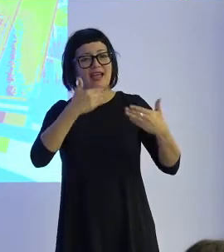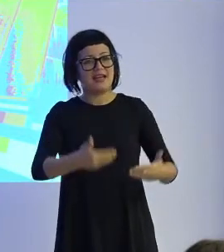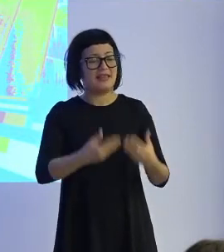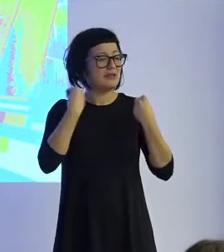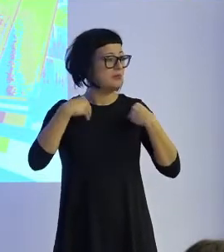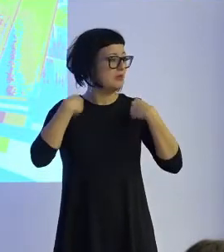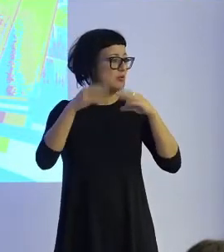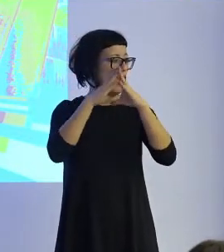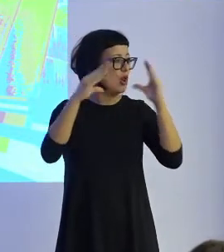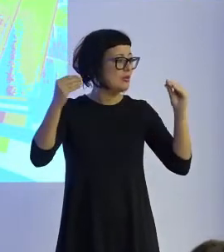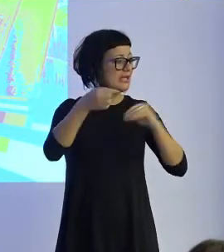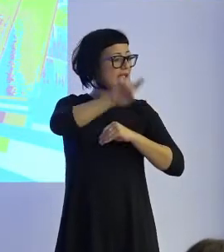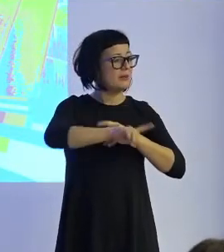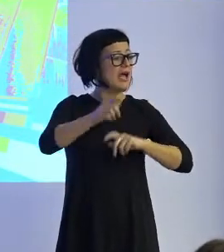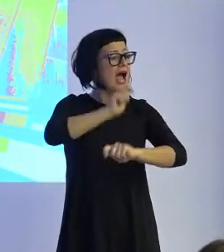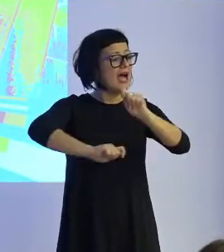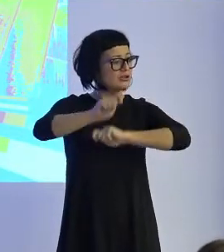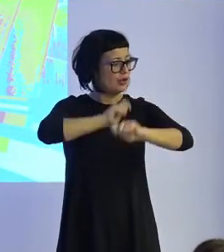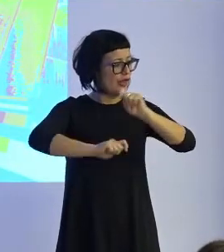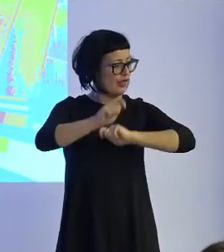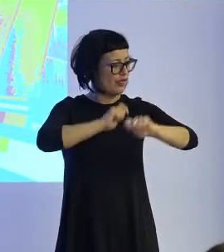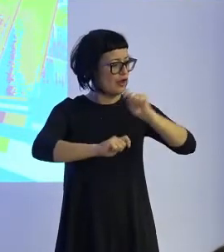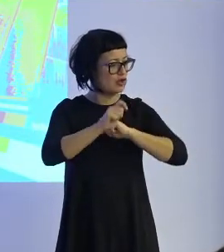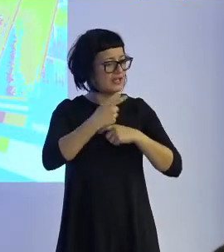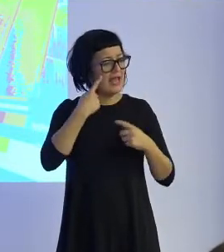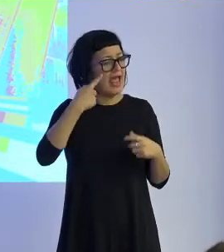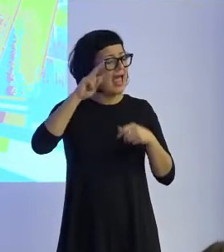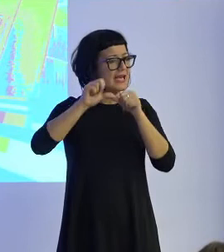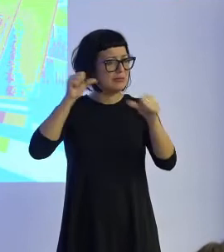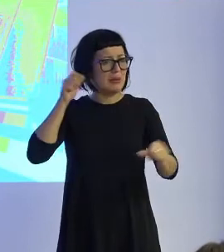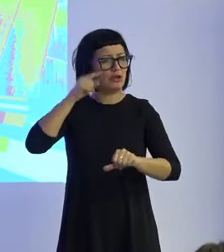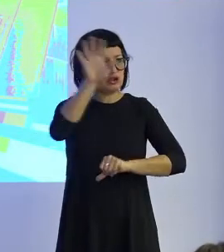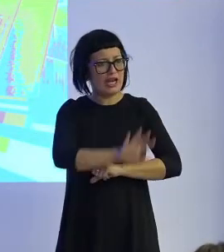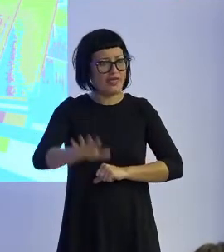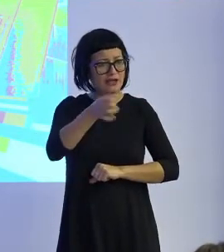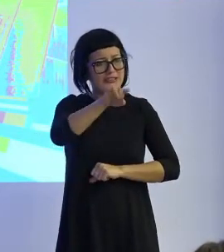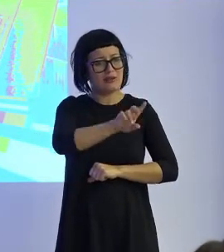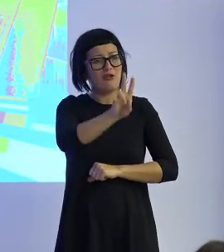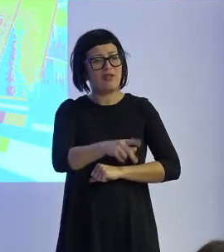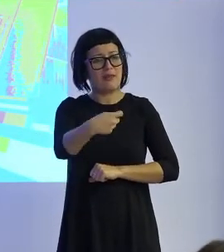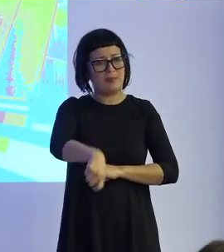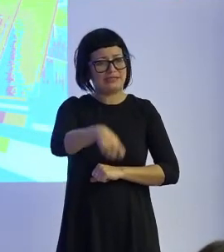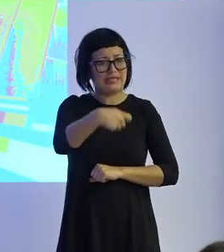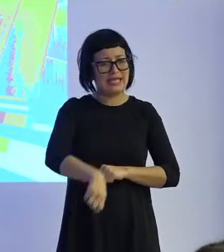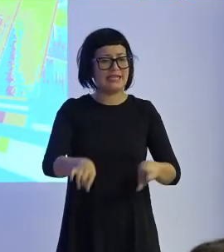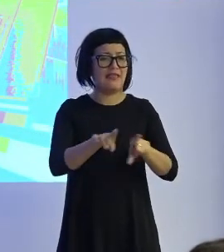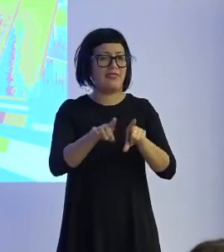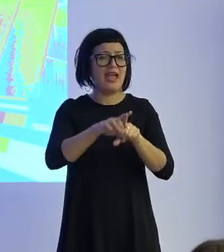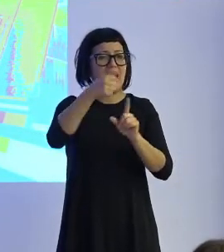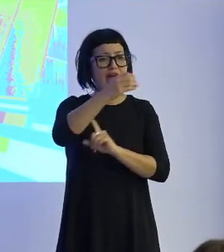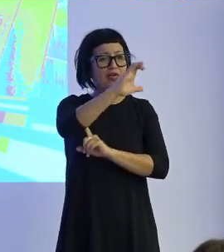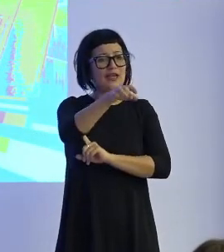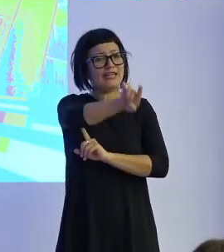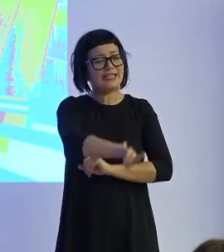la Asociación de Expertos Nacionales de la Abogacía TIC. Es también vicepresidenta de AG Segovia y